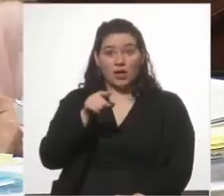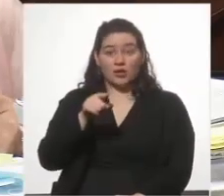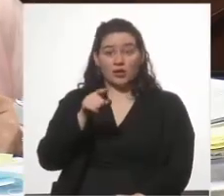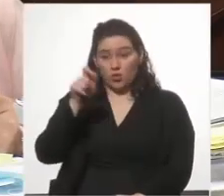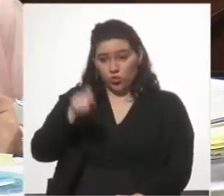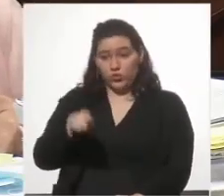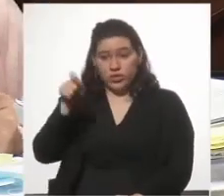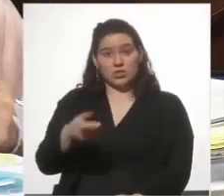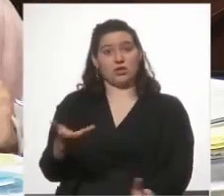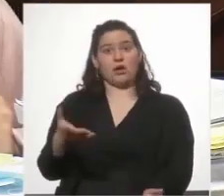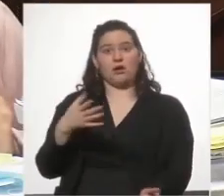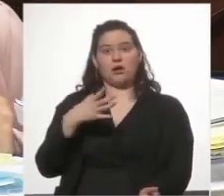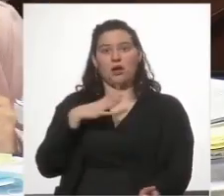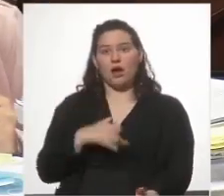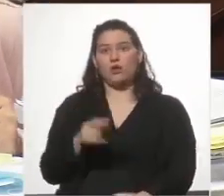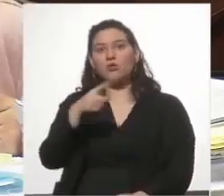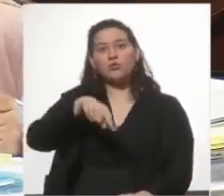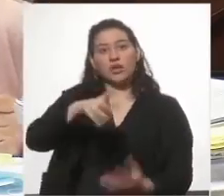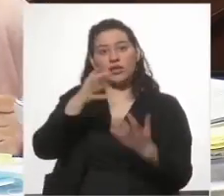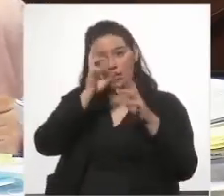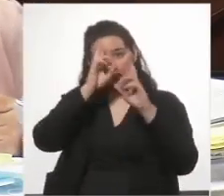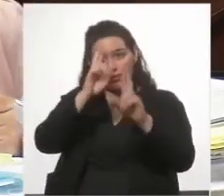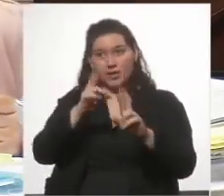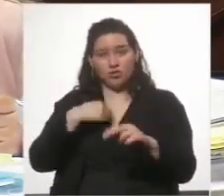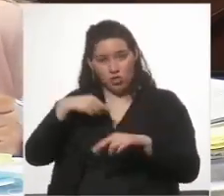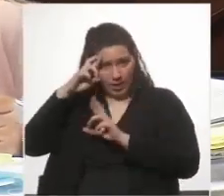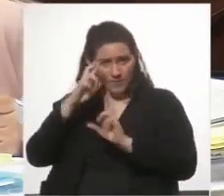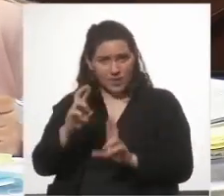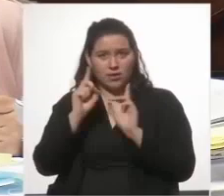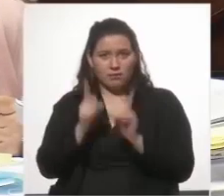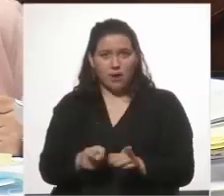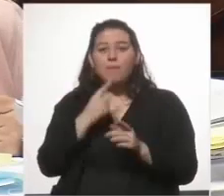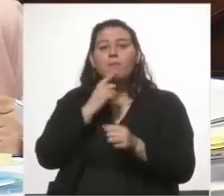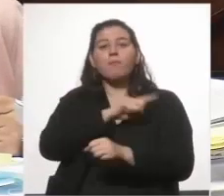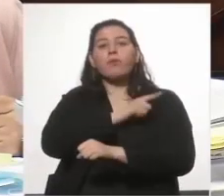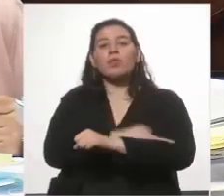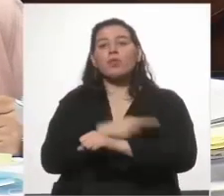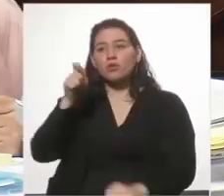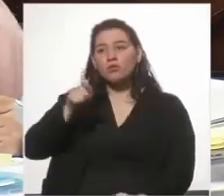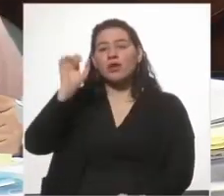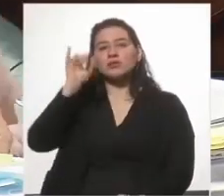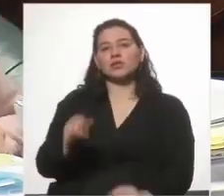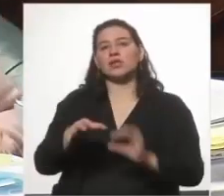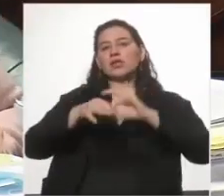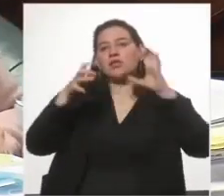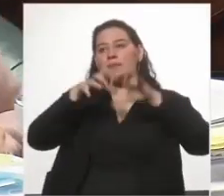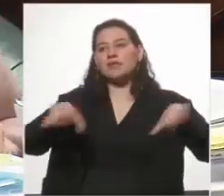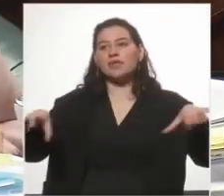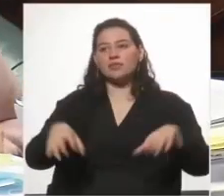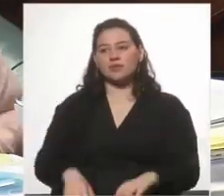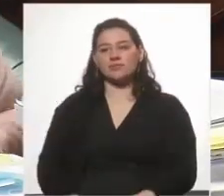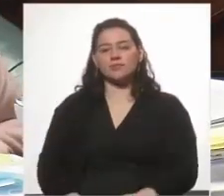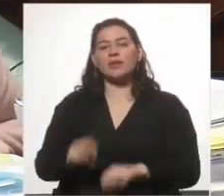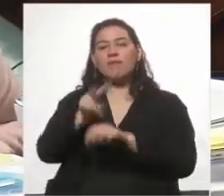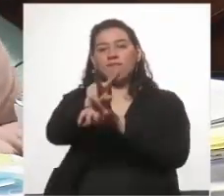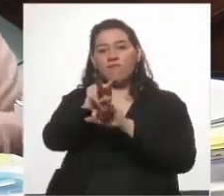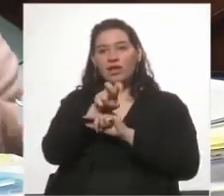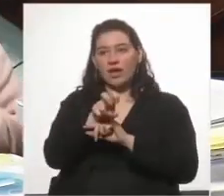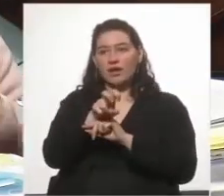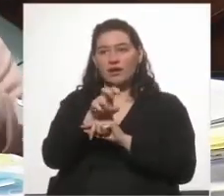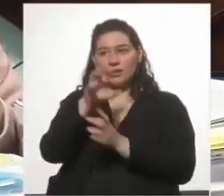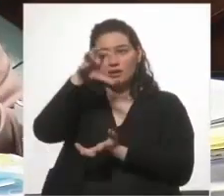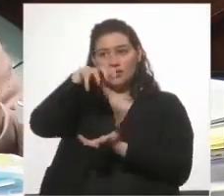justicia a la que ustedes quieren respetar, y yo respeto, porque el Poder Judicial sí es independiente. La fiscalía es